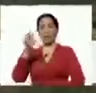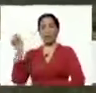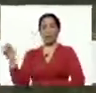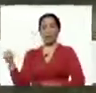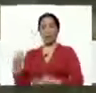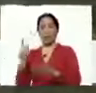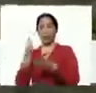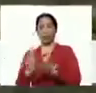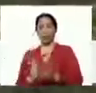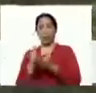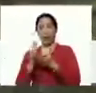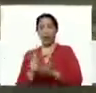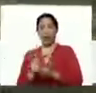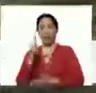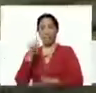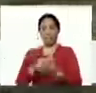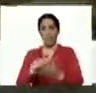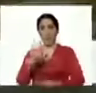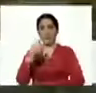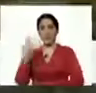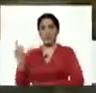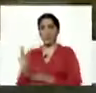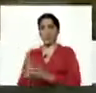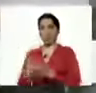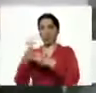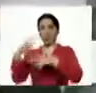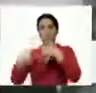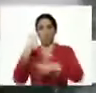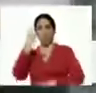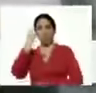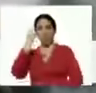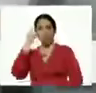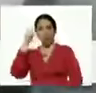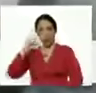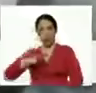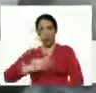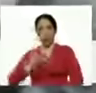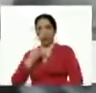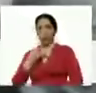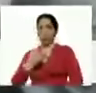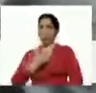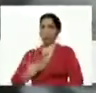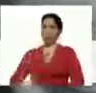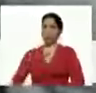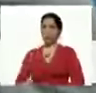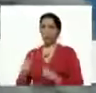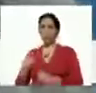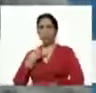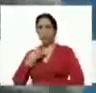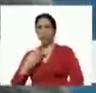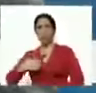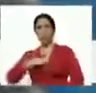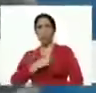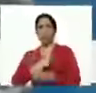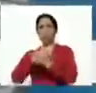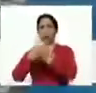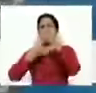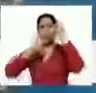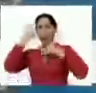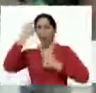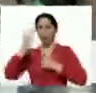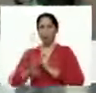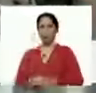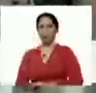a día. Repito, 1.300 toneladas a día. Aquí podemos decir, presidente, como lo decía nuestro amado comandante Hugo Chávez,